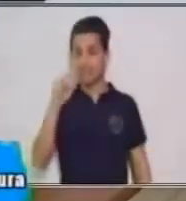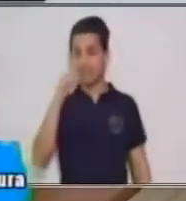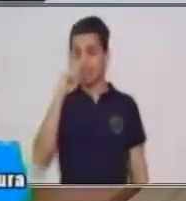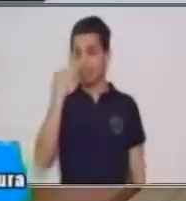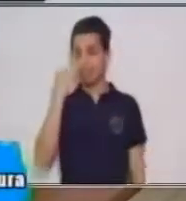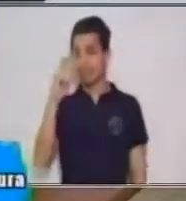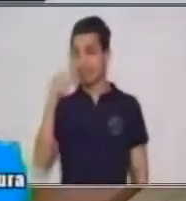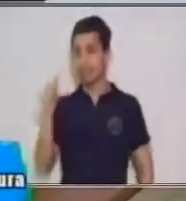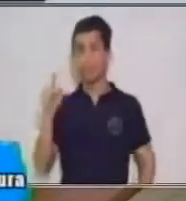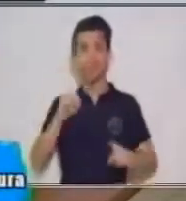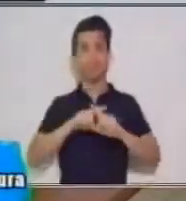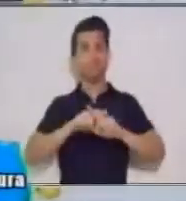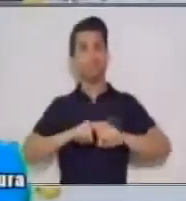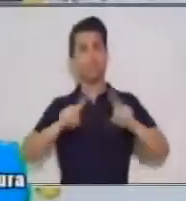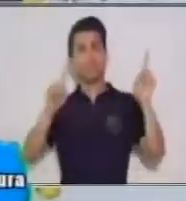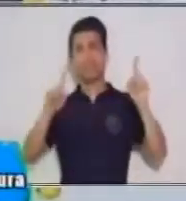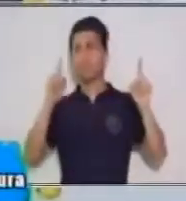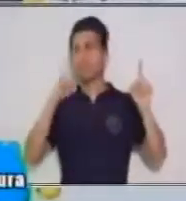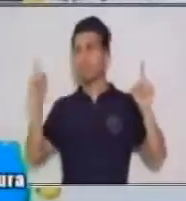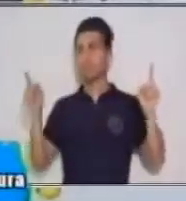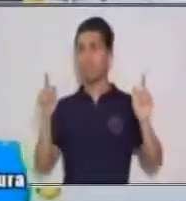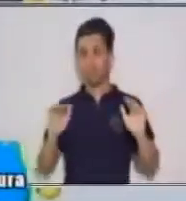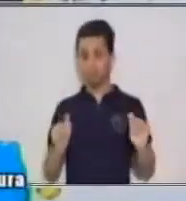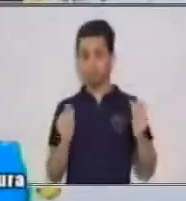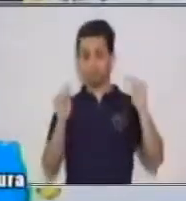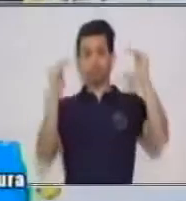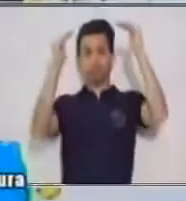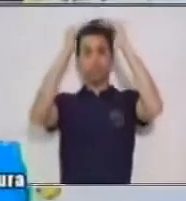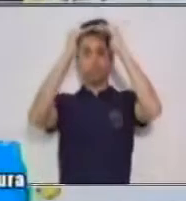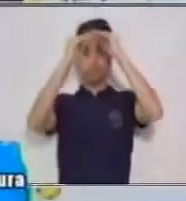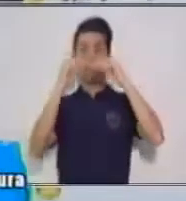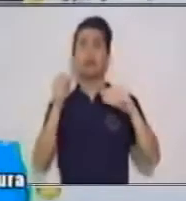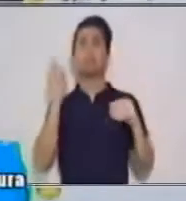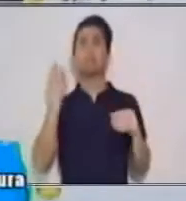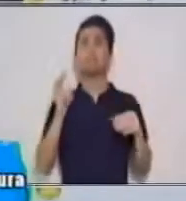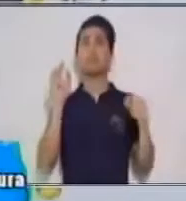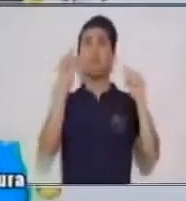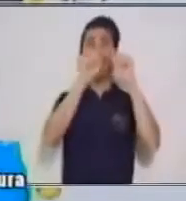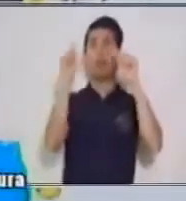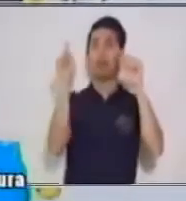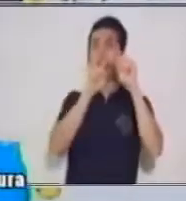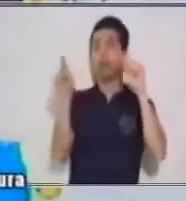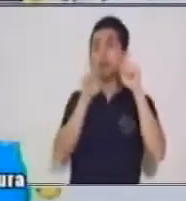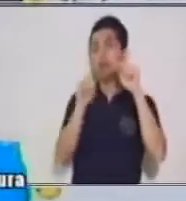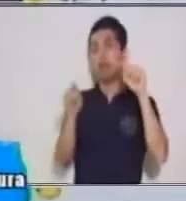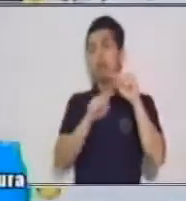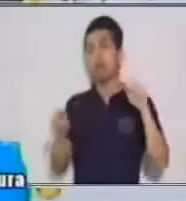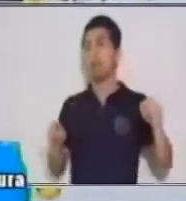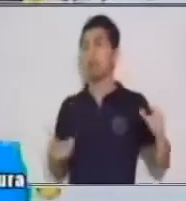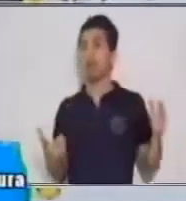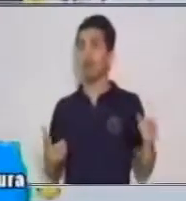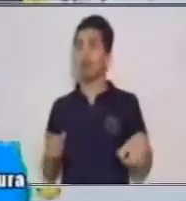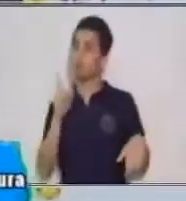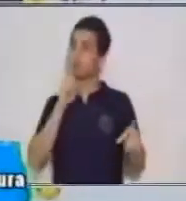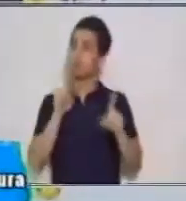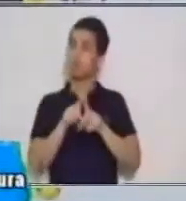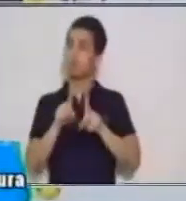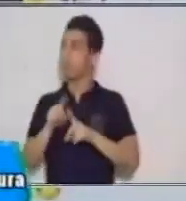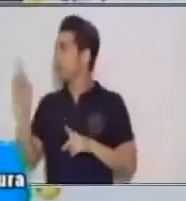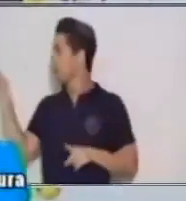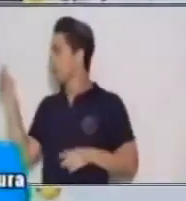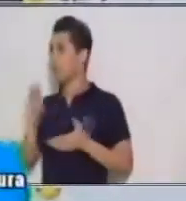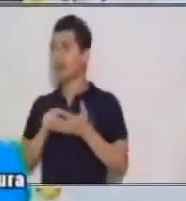diferente que de forma horizontal. También, si podemos darnos cuenta, lleva una enseñanza.